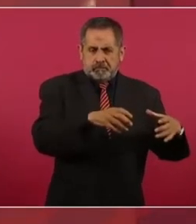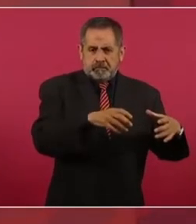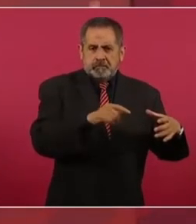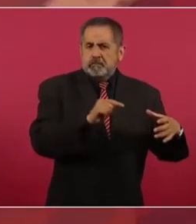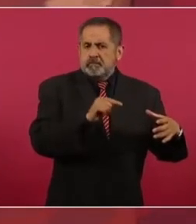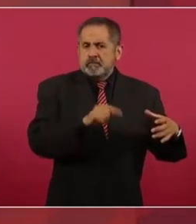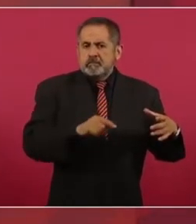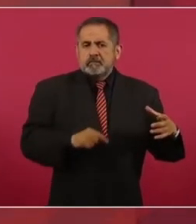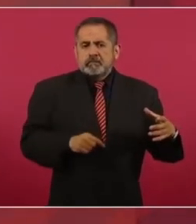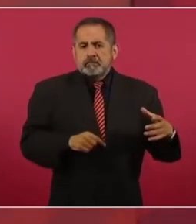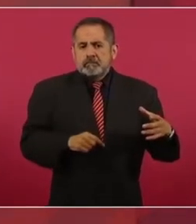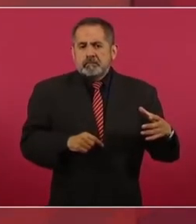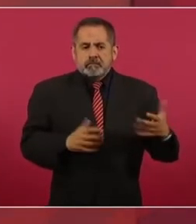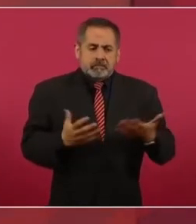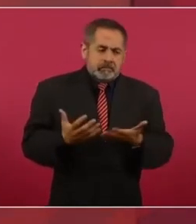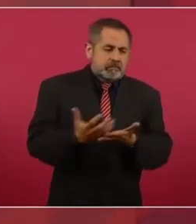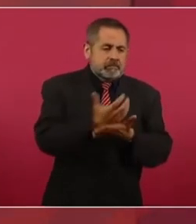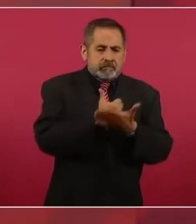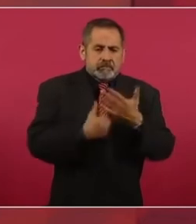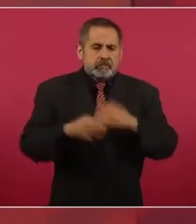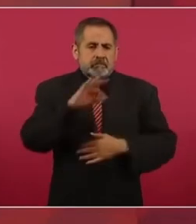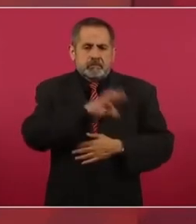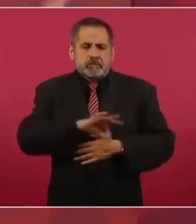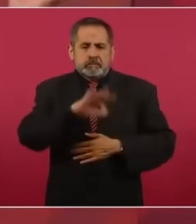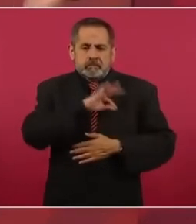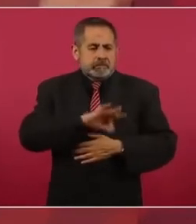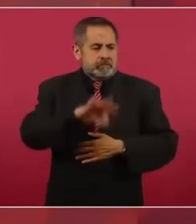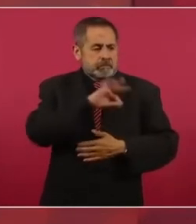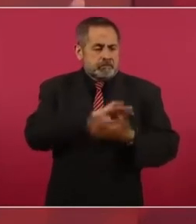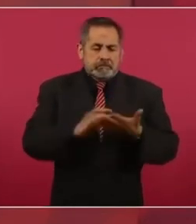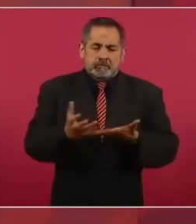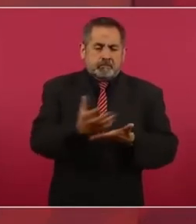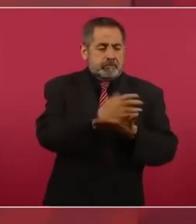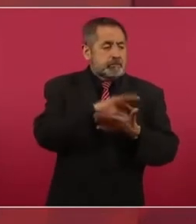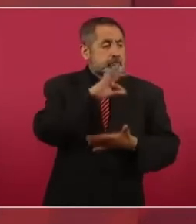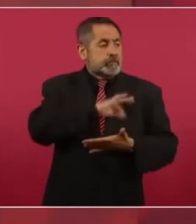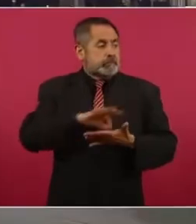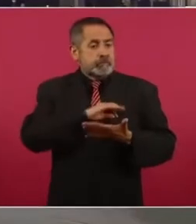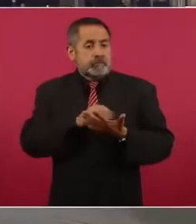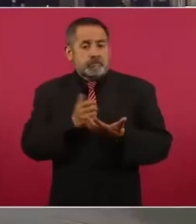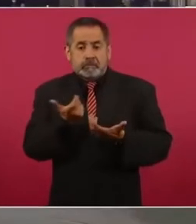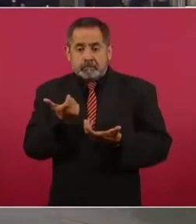obtenga utilidades que ni siquiera se quedan en México